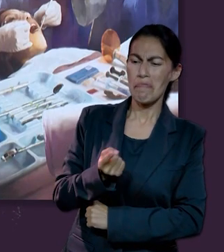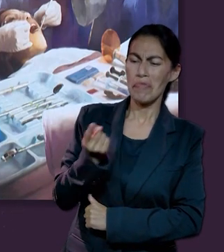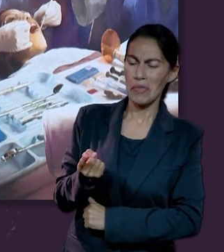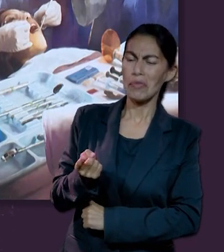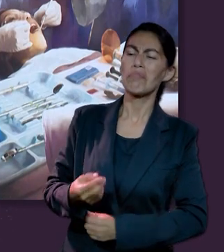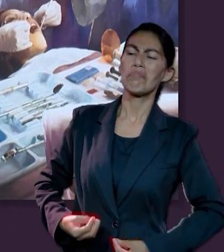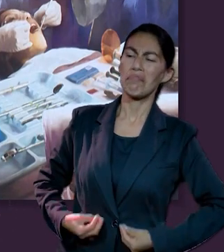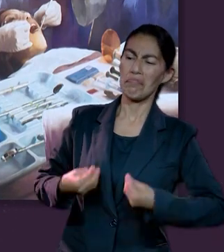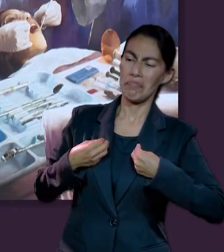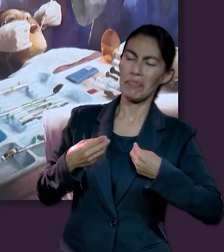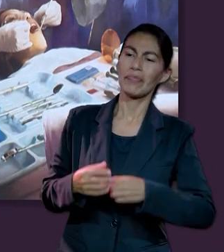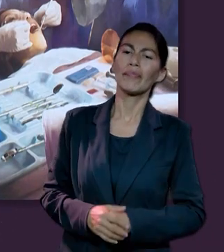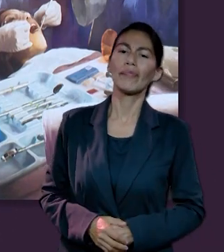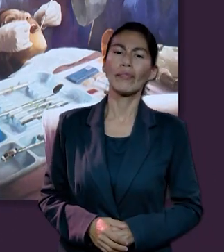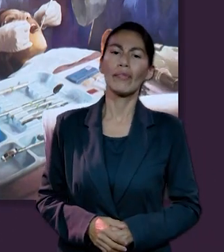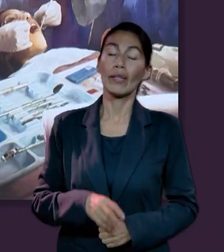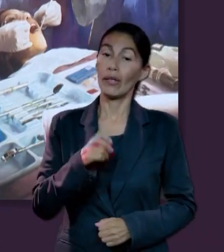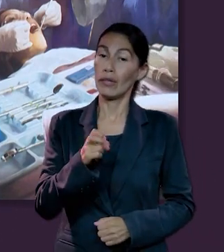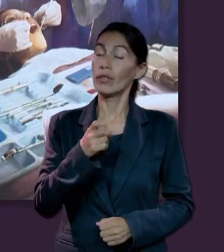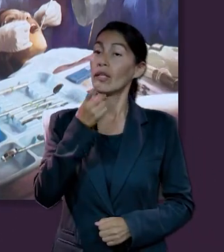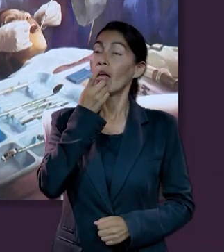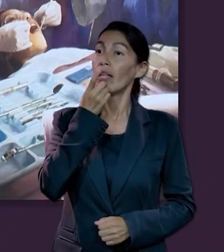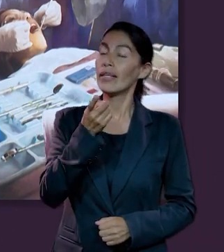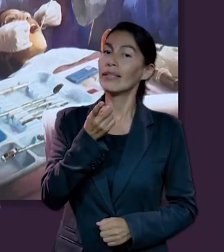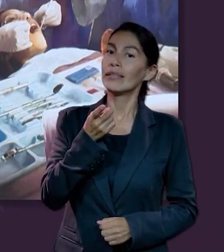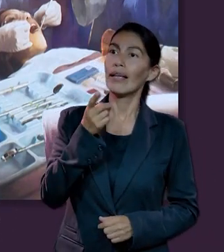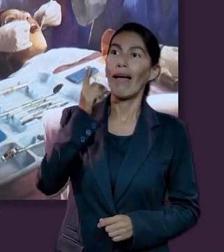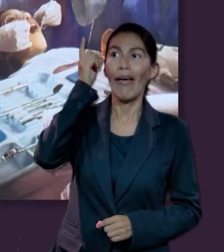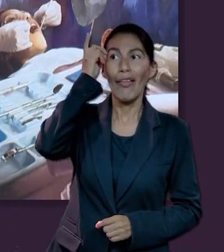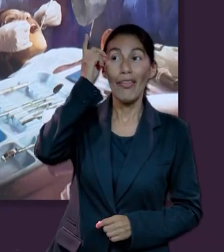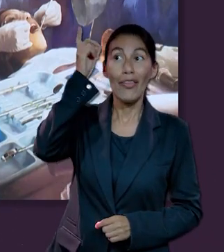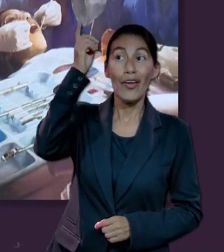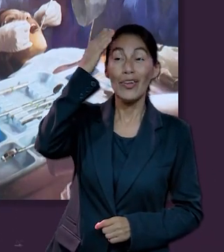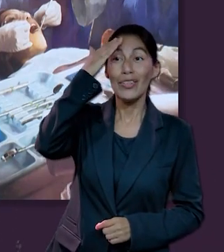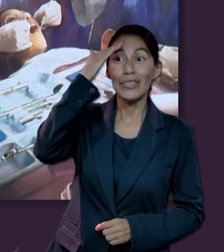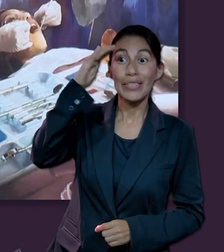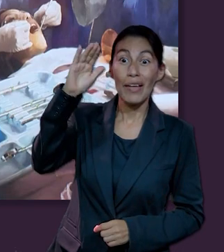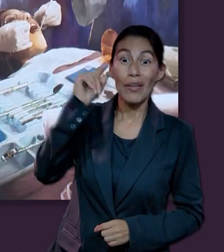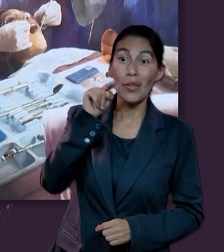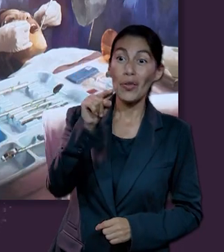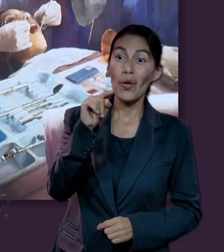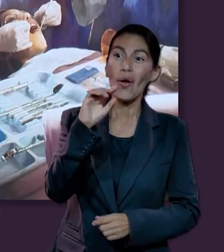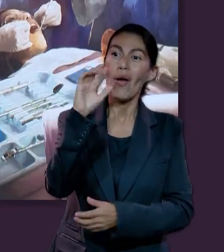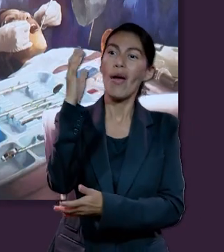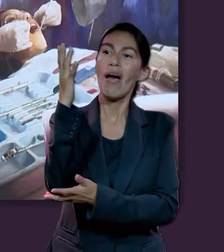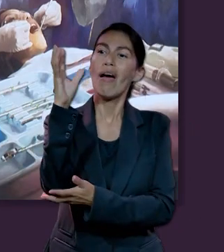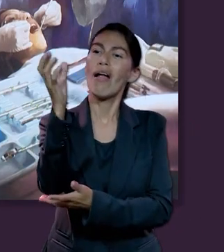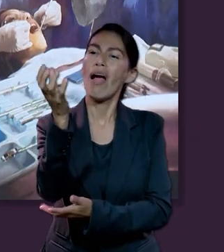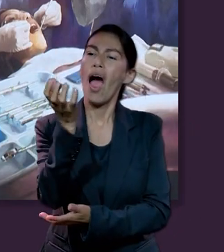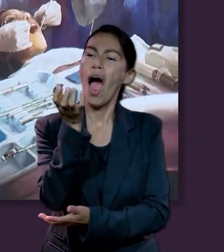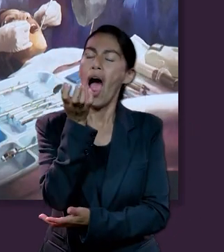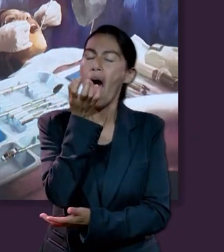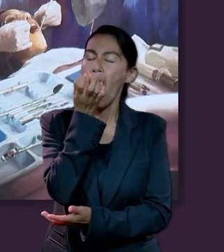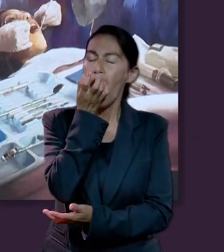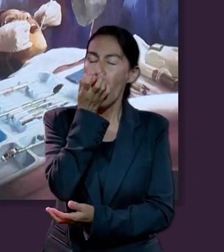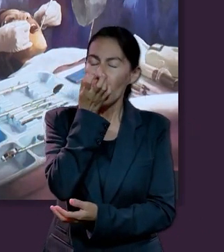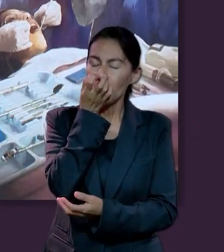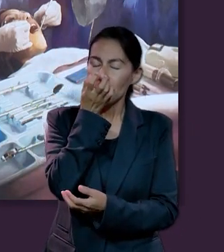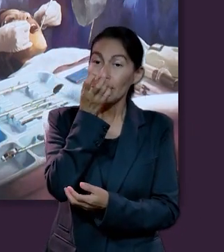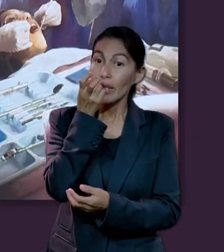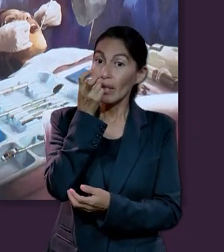Y entonces da como un argumento de que sabe Dios que el día en que comierais del fruto,